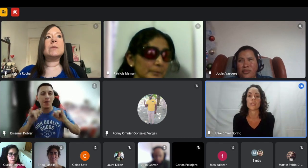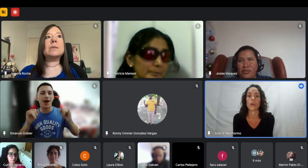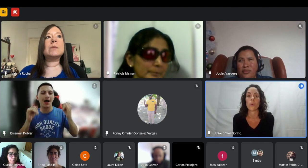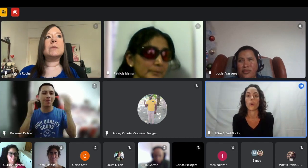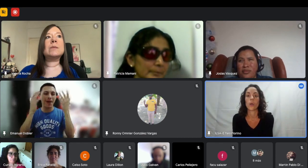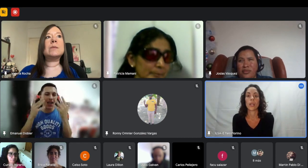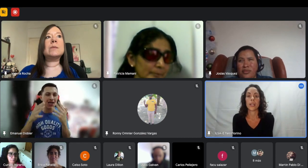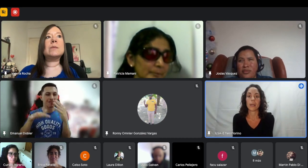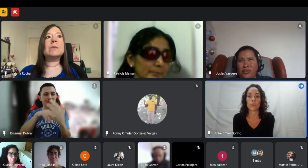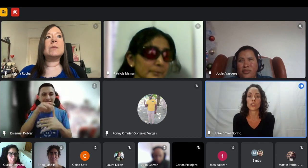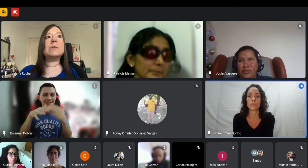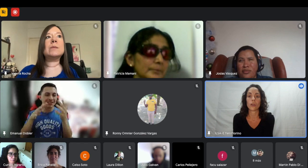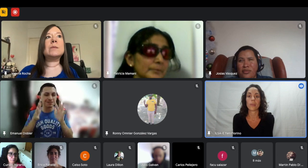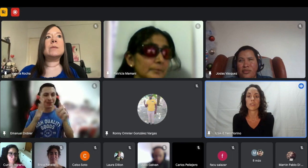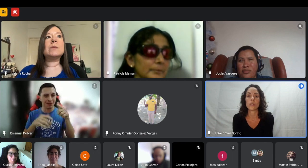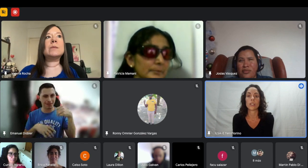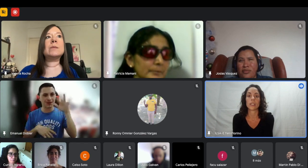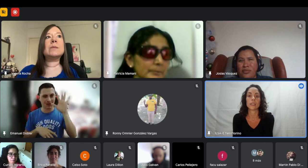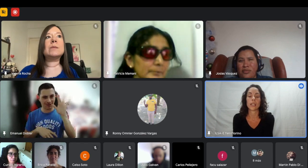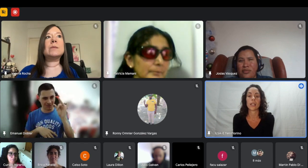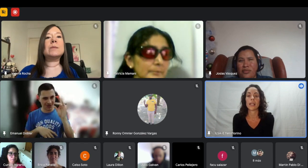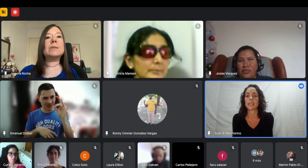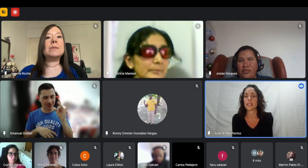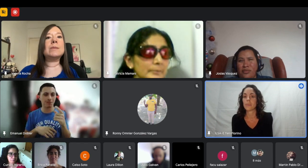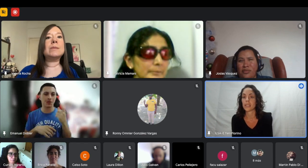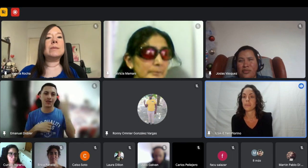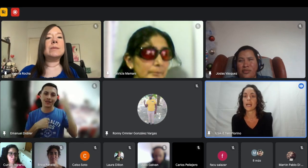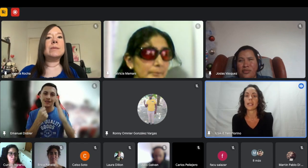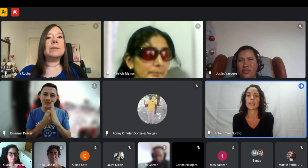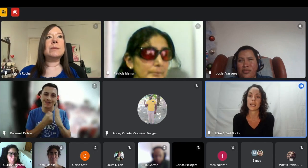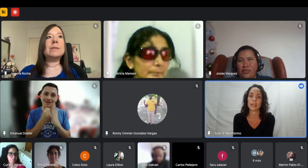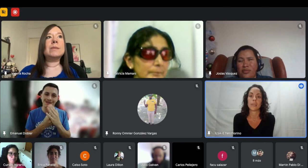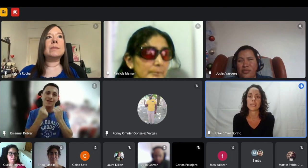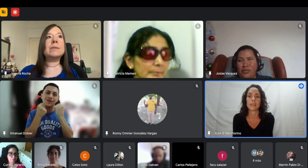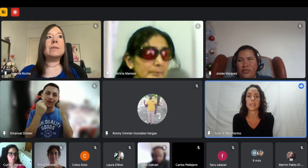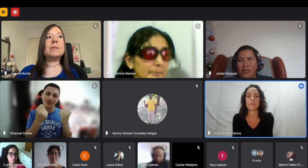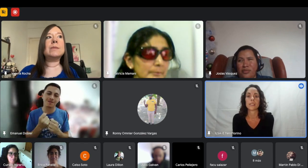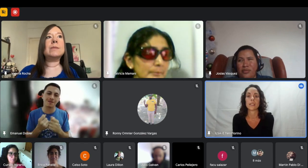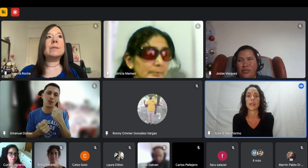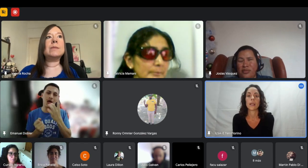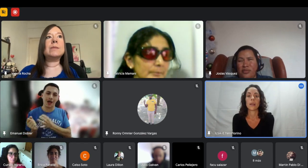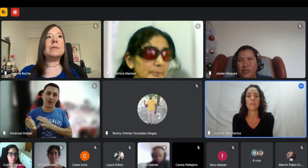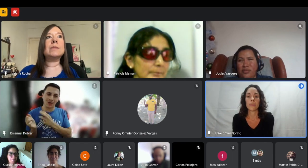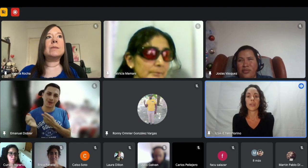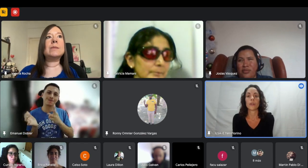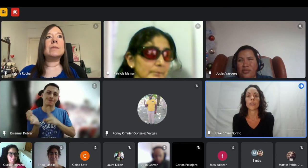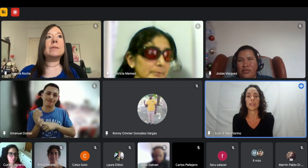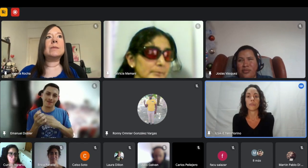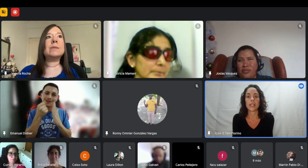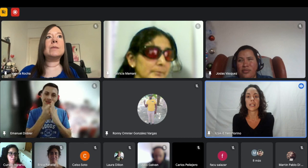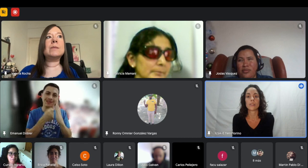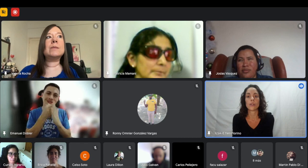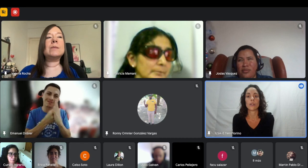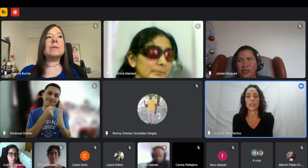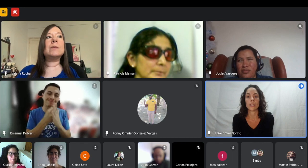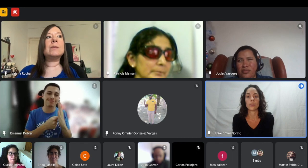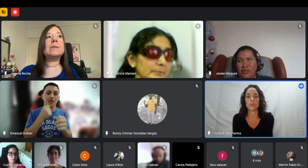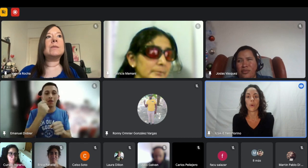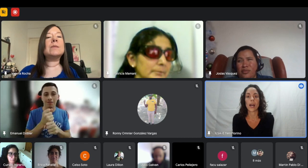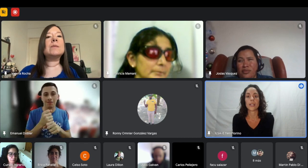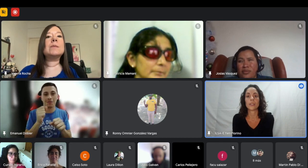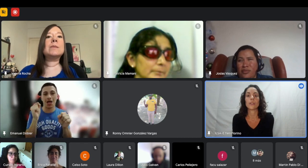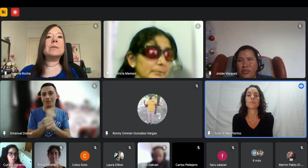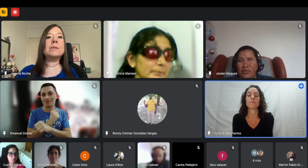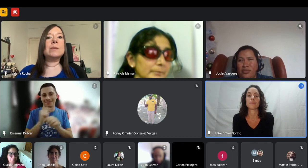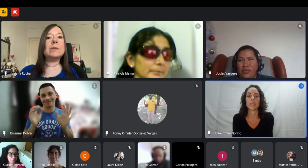bastante difícil como era mucha información en internet tenía matemáticas le parecía más difícil pero bueno con esfuerzo el